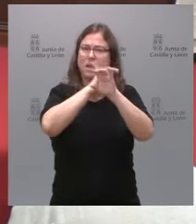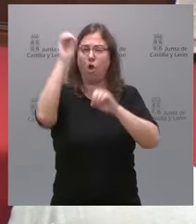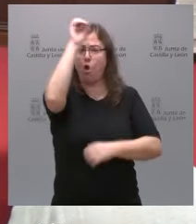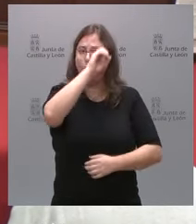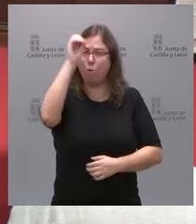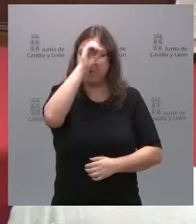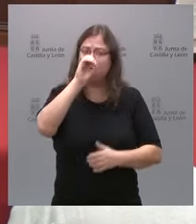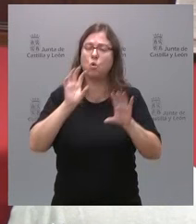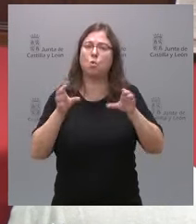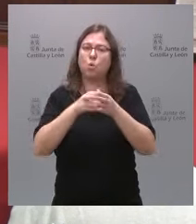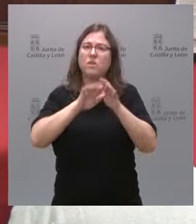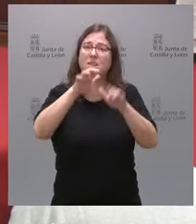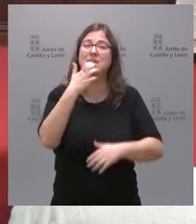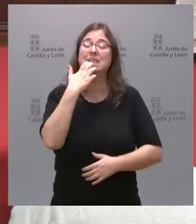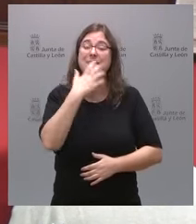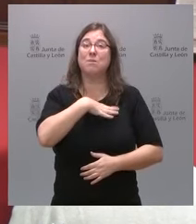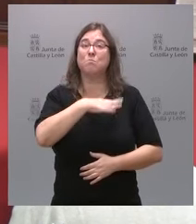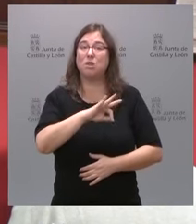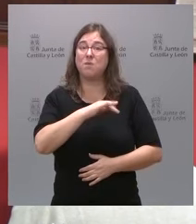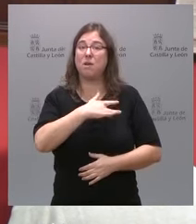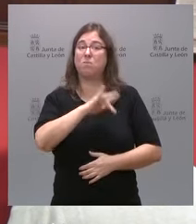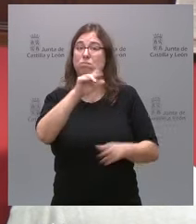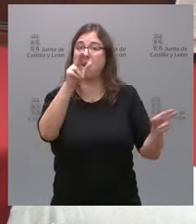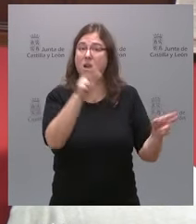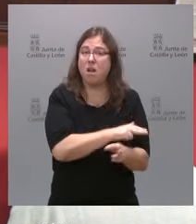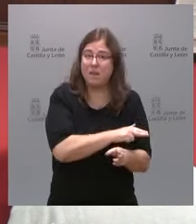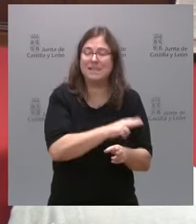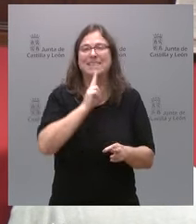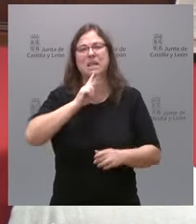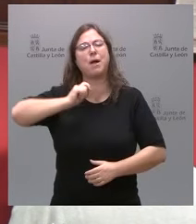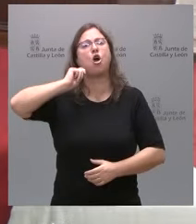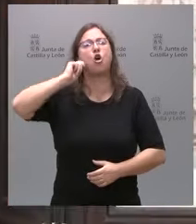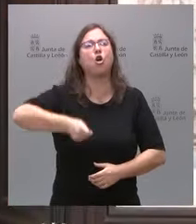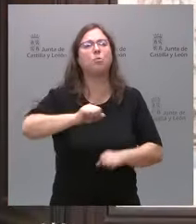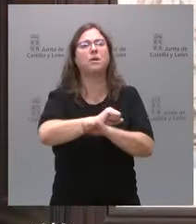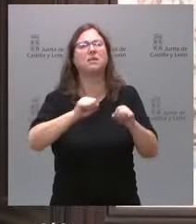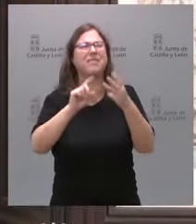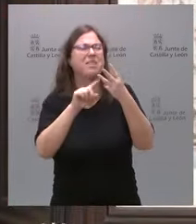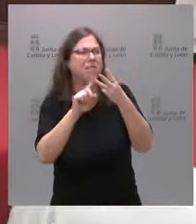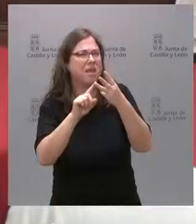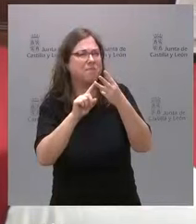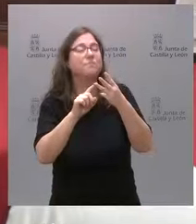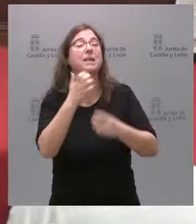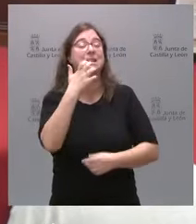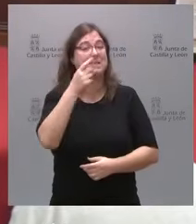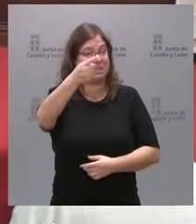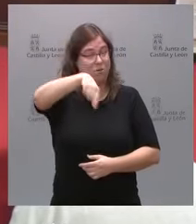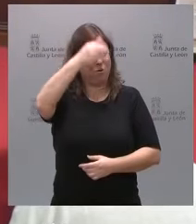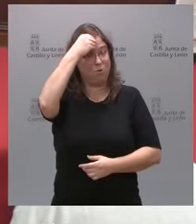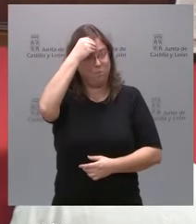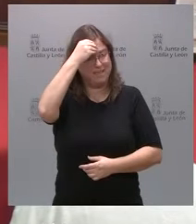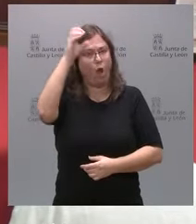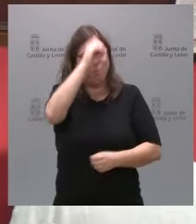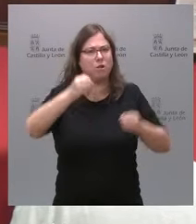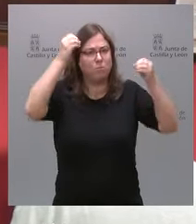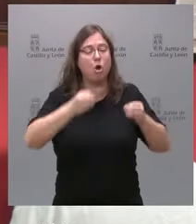considera que la posible amnistía es un golpe de Estado, como considera su socio de Gobierno. ¿Perdón, la tercera? Sí, si considera, o su posicionamiento claro